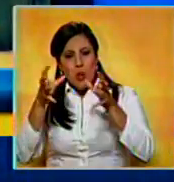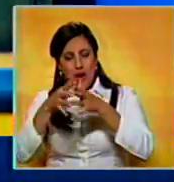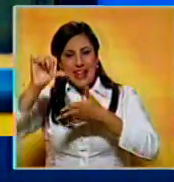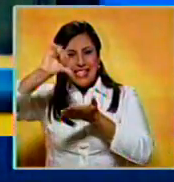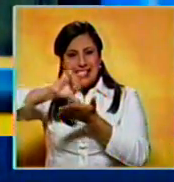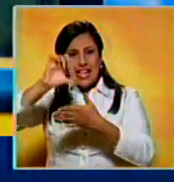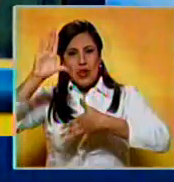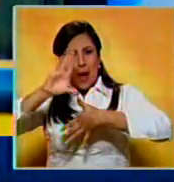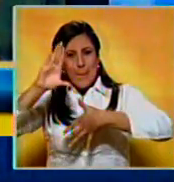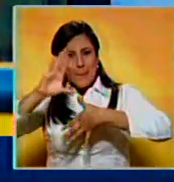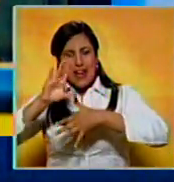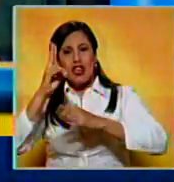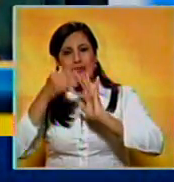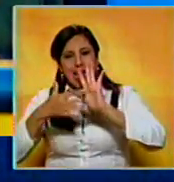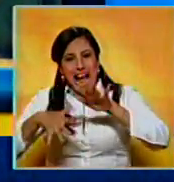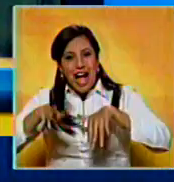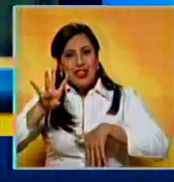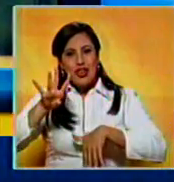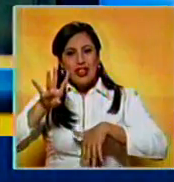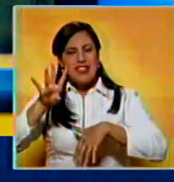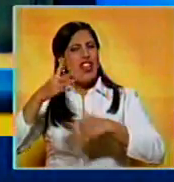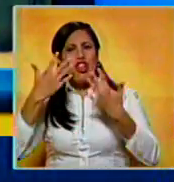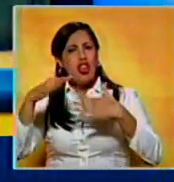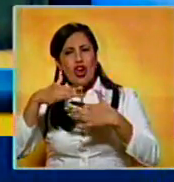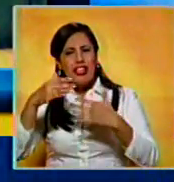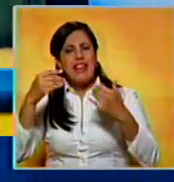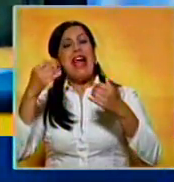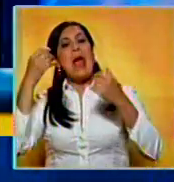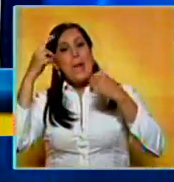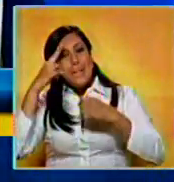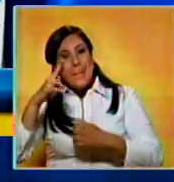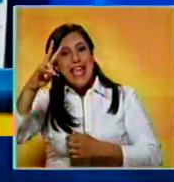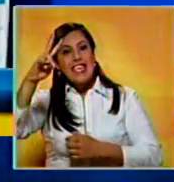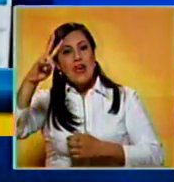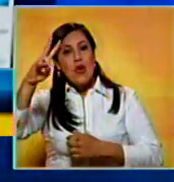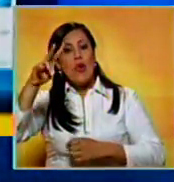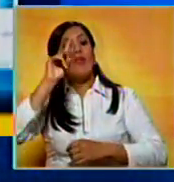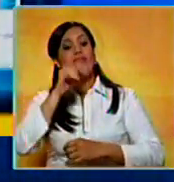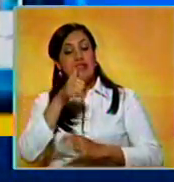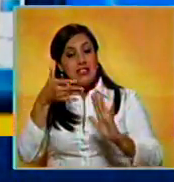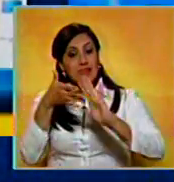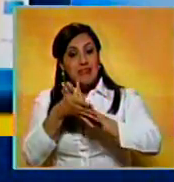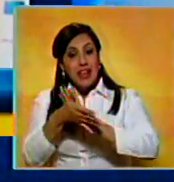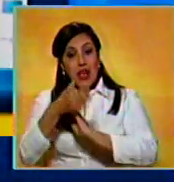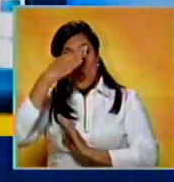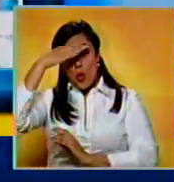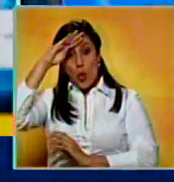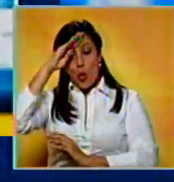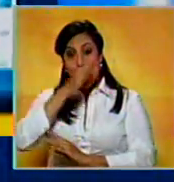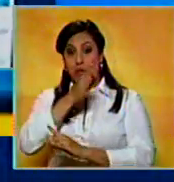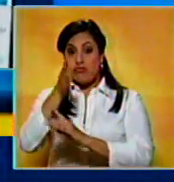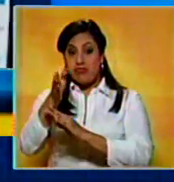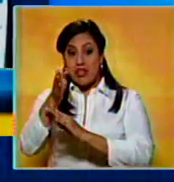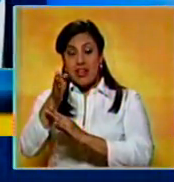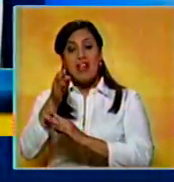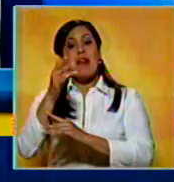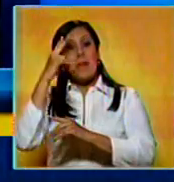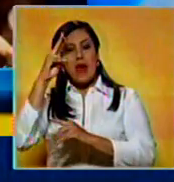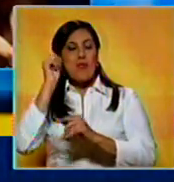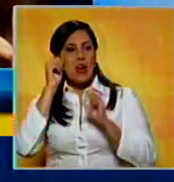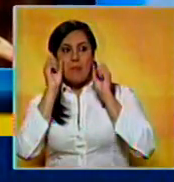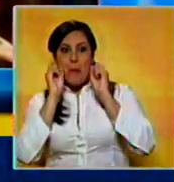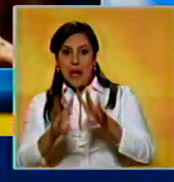Centroamericanos y del Caribe 2014, que se celebra en Veracruz, México. El consulado de Cuba en Veracruz dijo que Mustelier